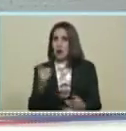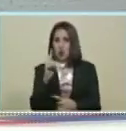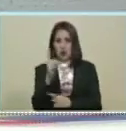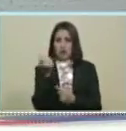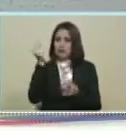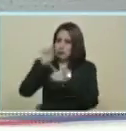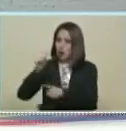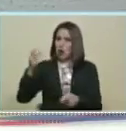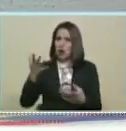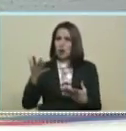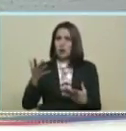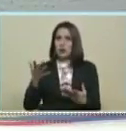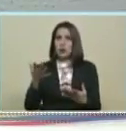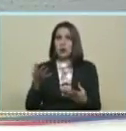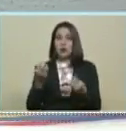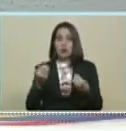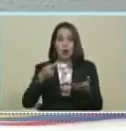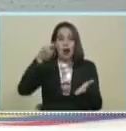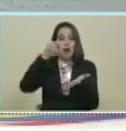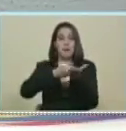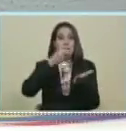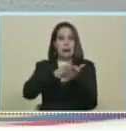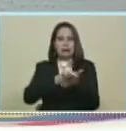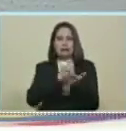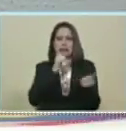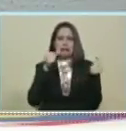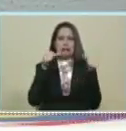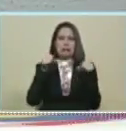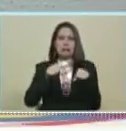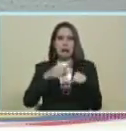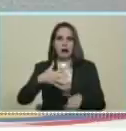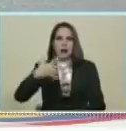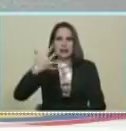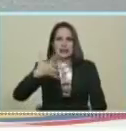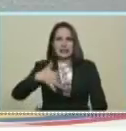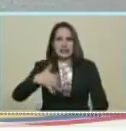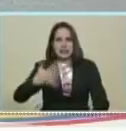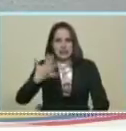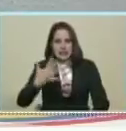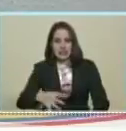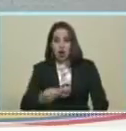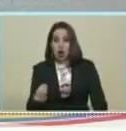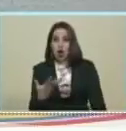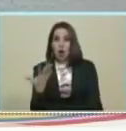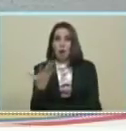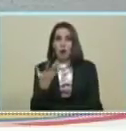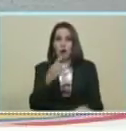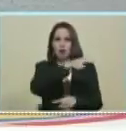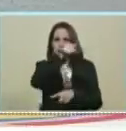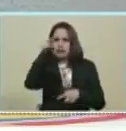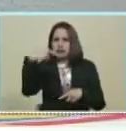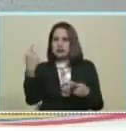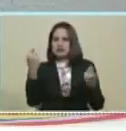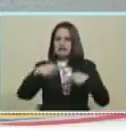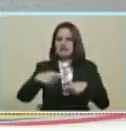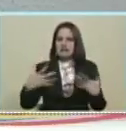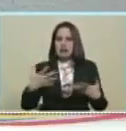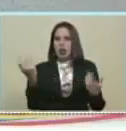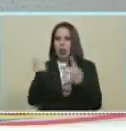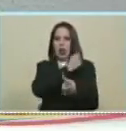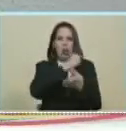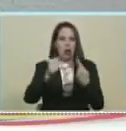sobre todo Esta fijación De precios Criminales Impuestas por los Marcadores Foraños Con intención De